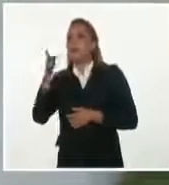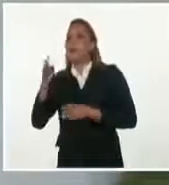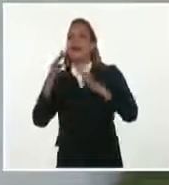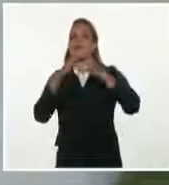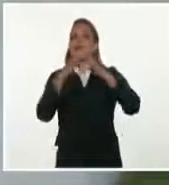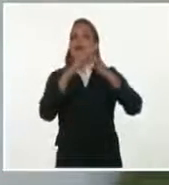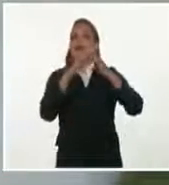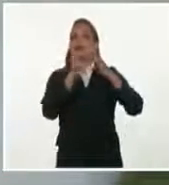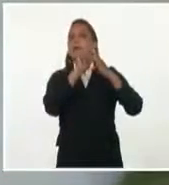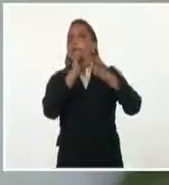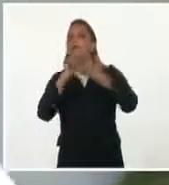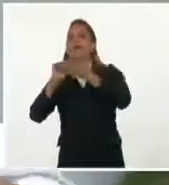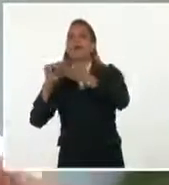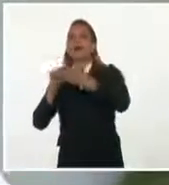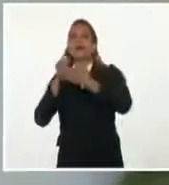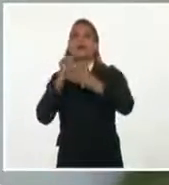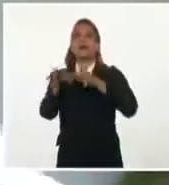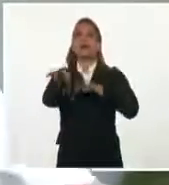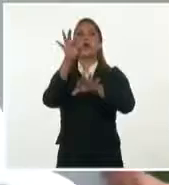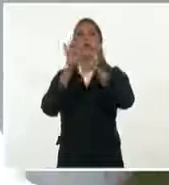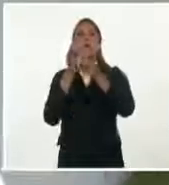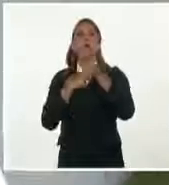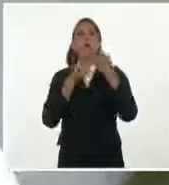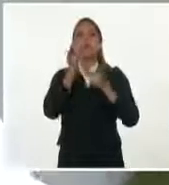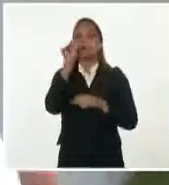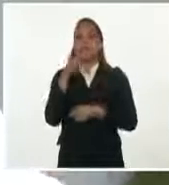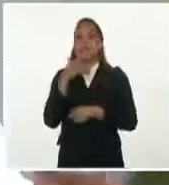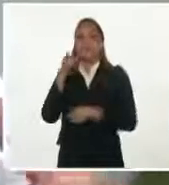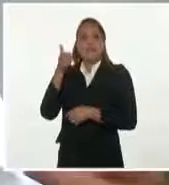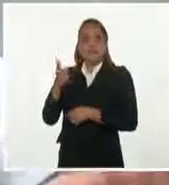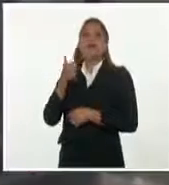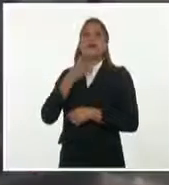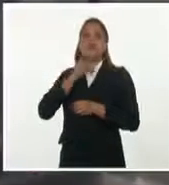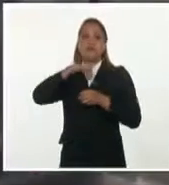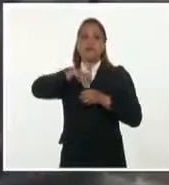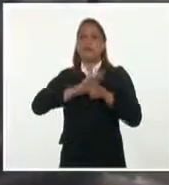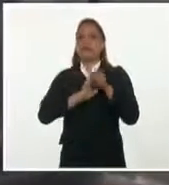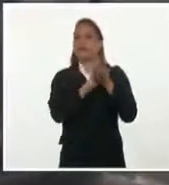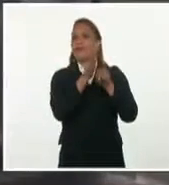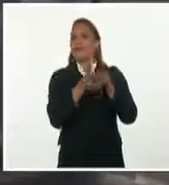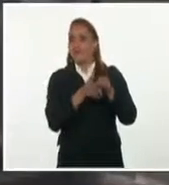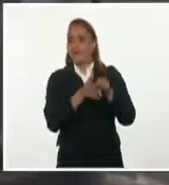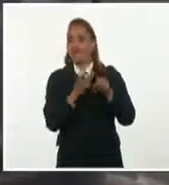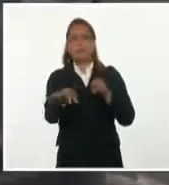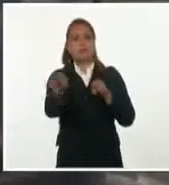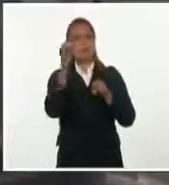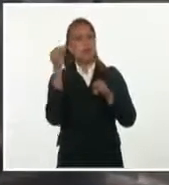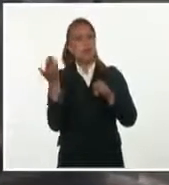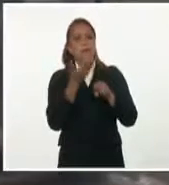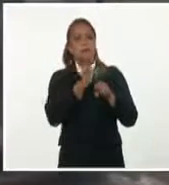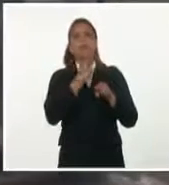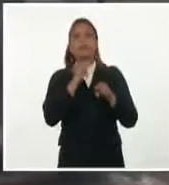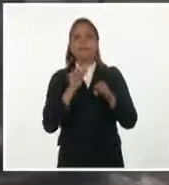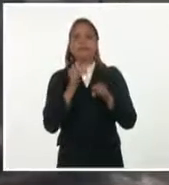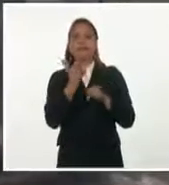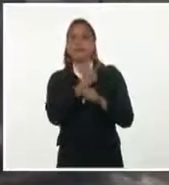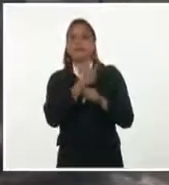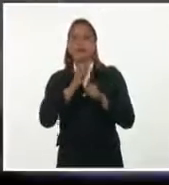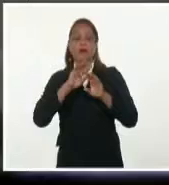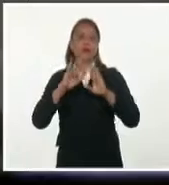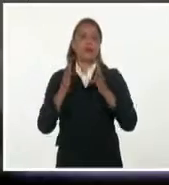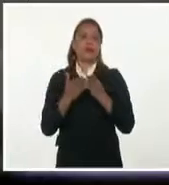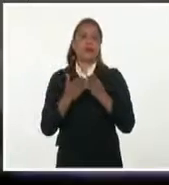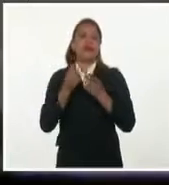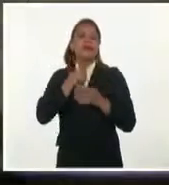asintomático. Y eso da inclusive una capacidad de evaluación de los